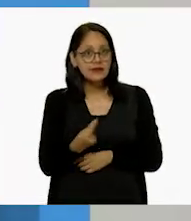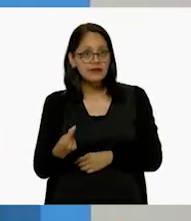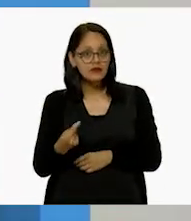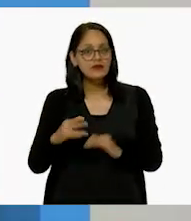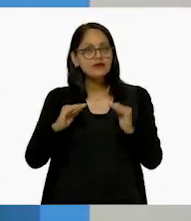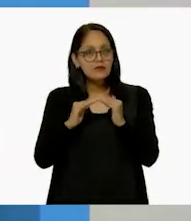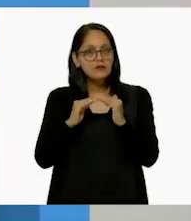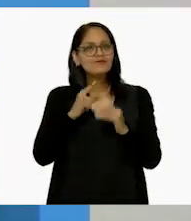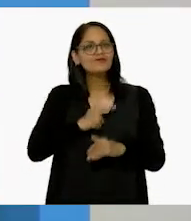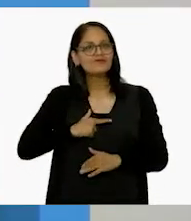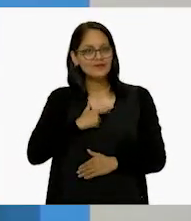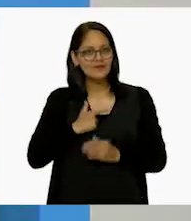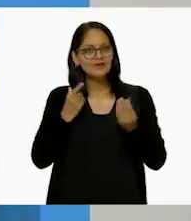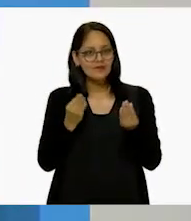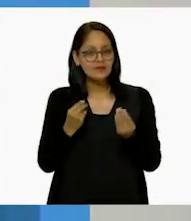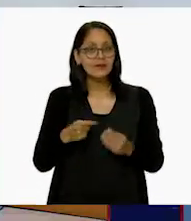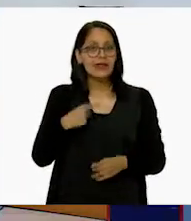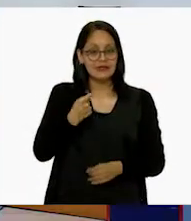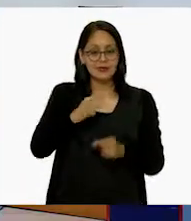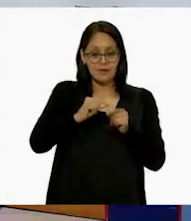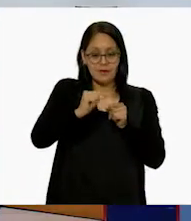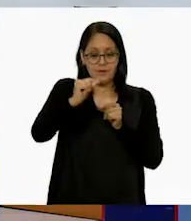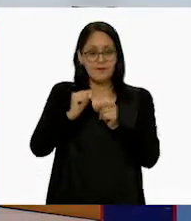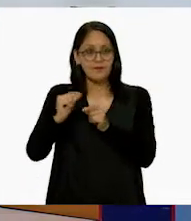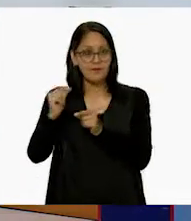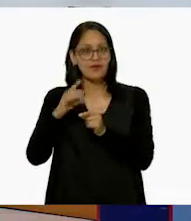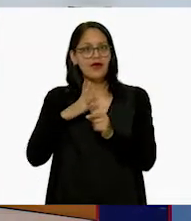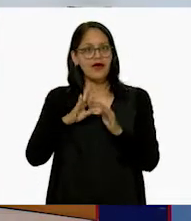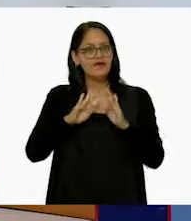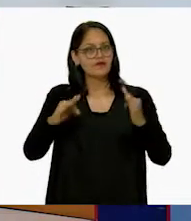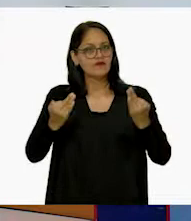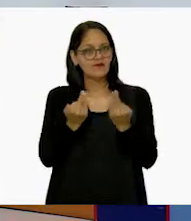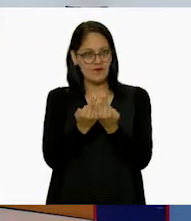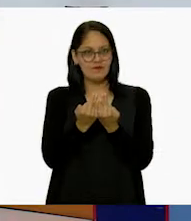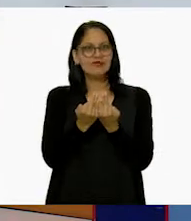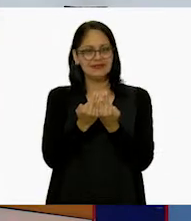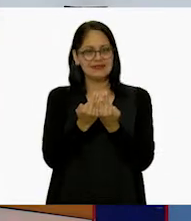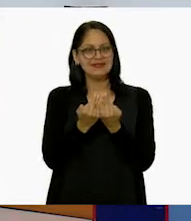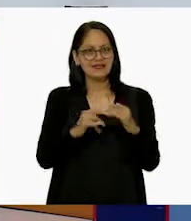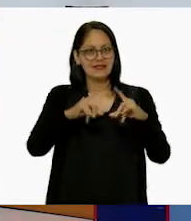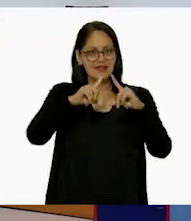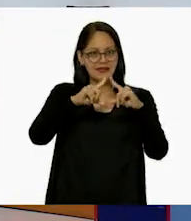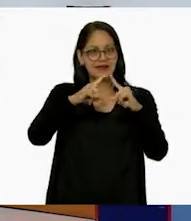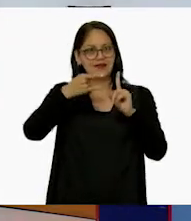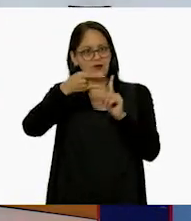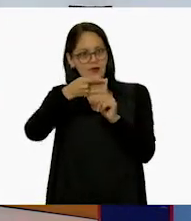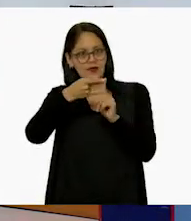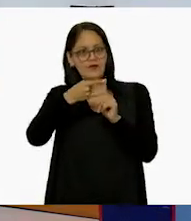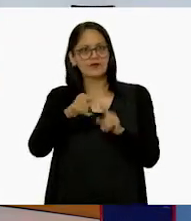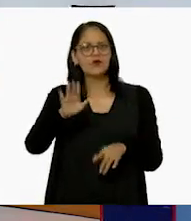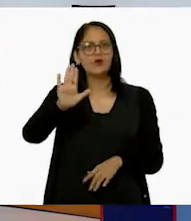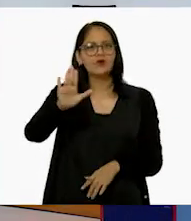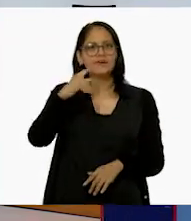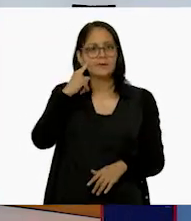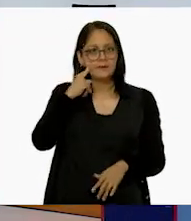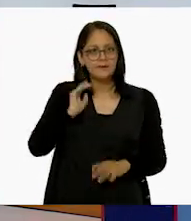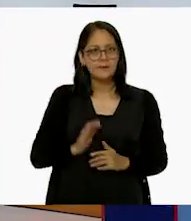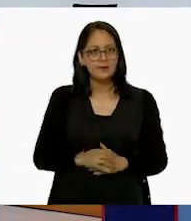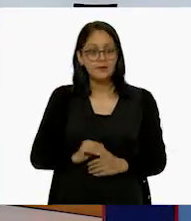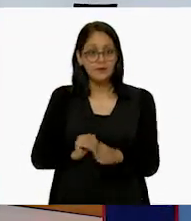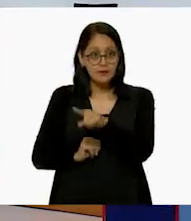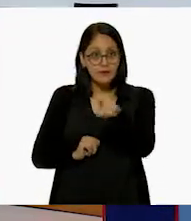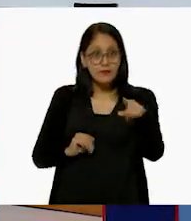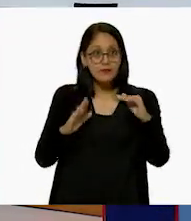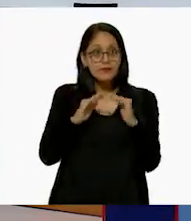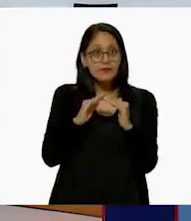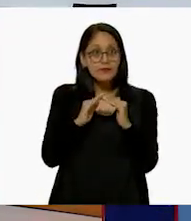mucho. Con esos palitos vamos a crear figuras geométricas. Oye, por cierto, y ustedes también